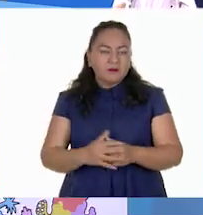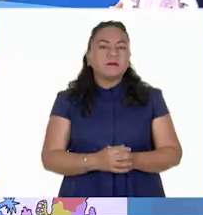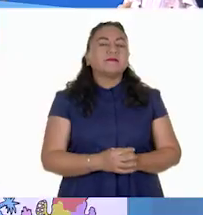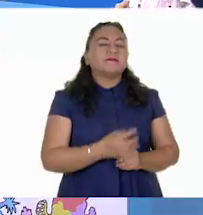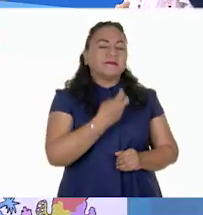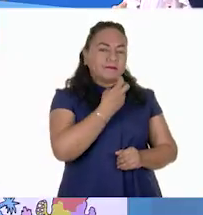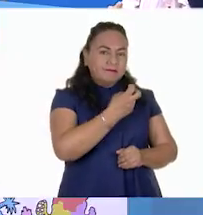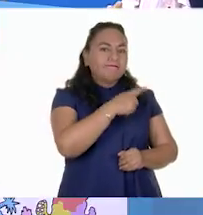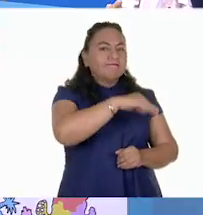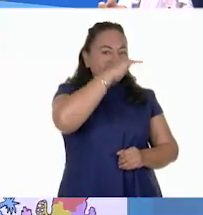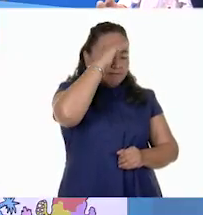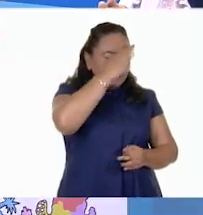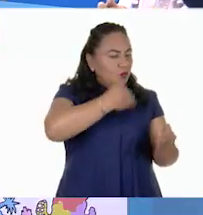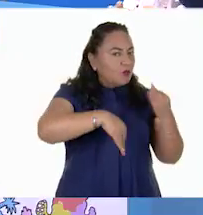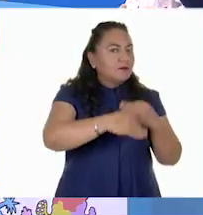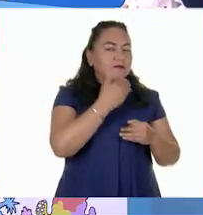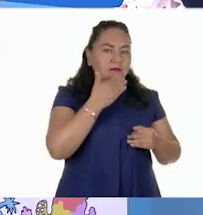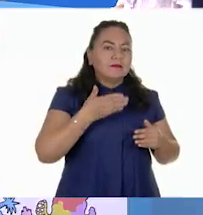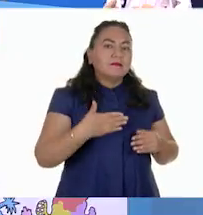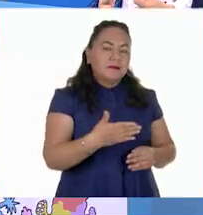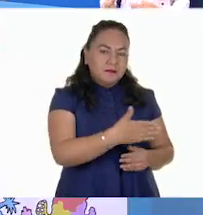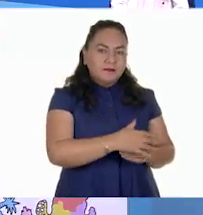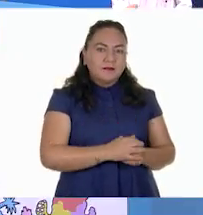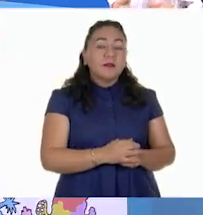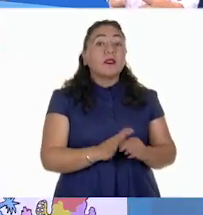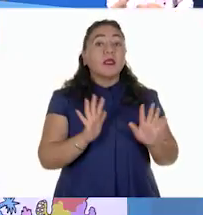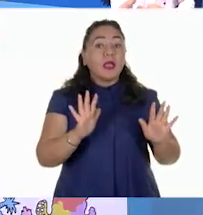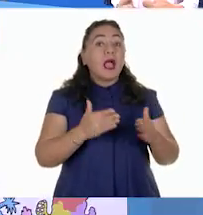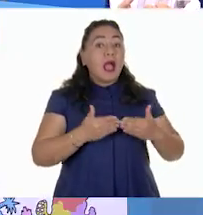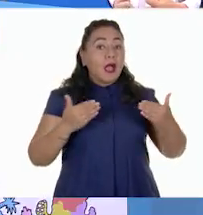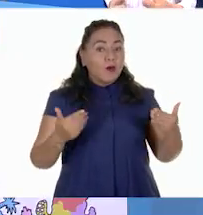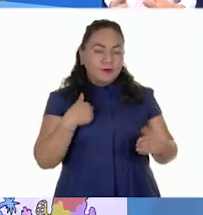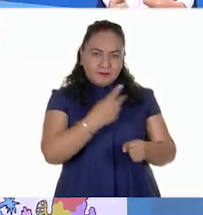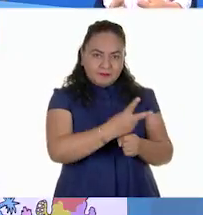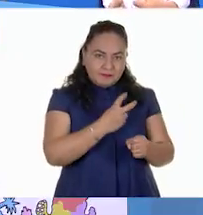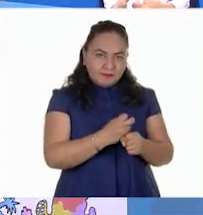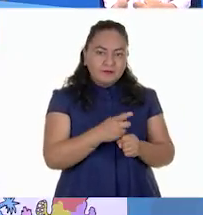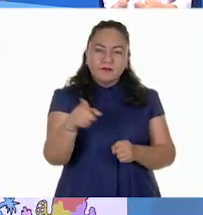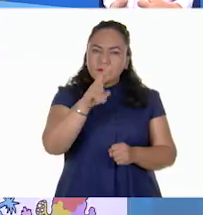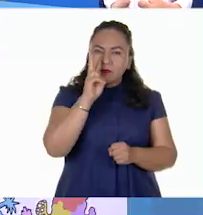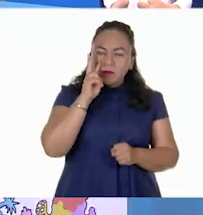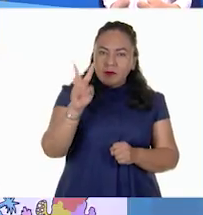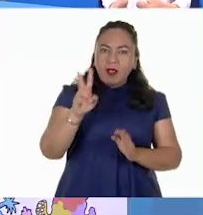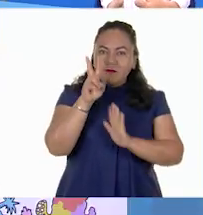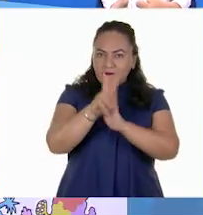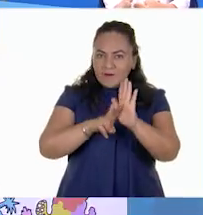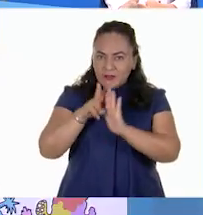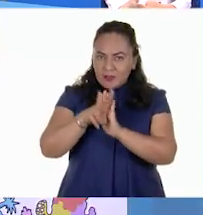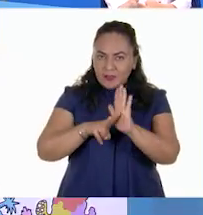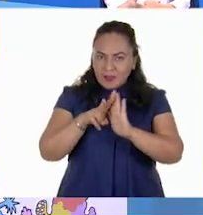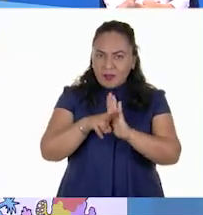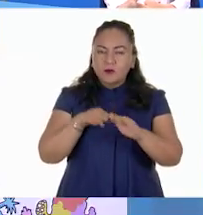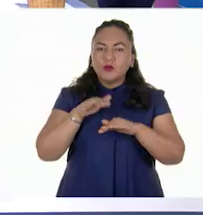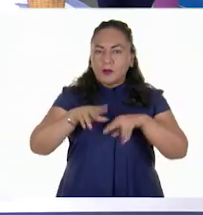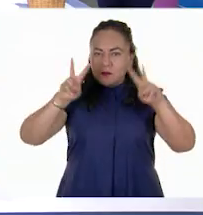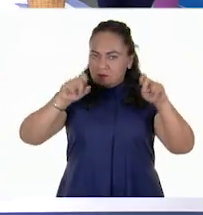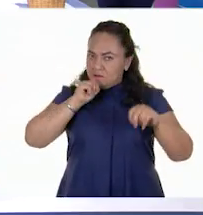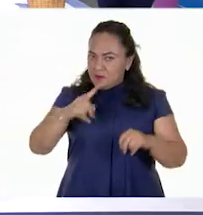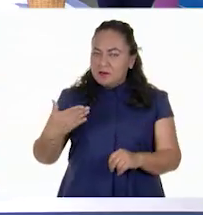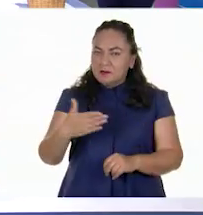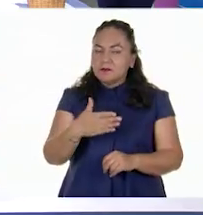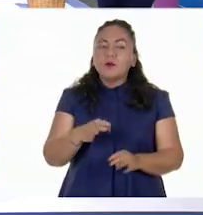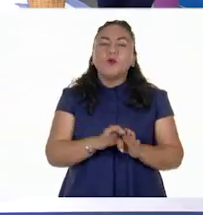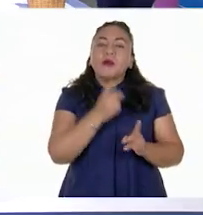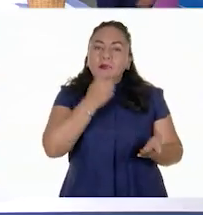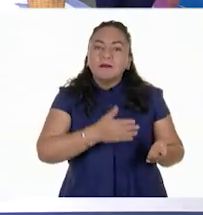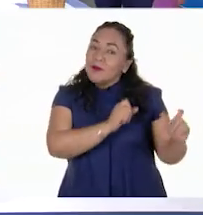bien, todas sus reflexiones sobre la pesca. Ahora, les invito a observar el siguiente video sobre el tema. ¿Cómo